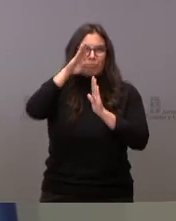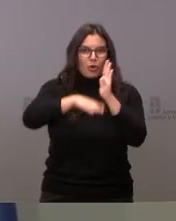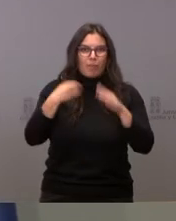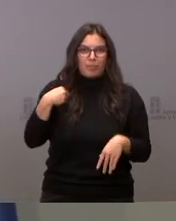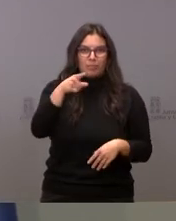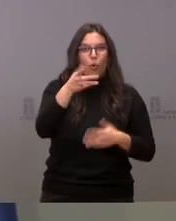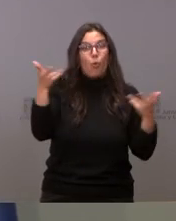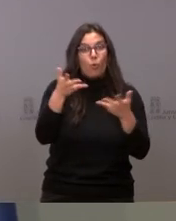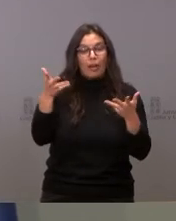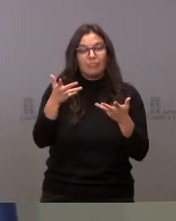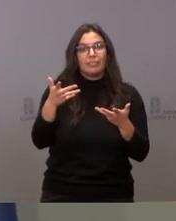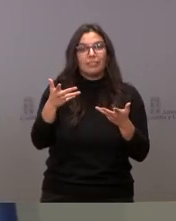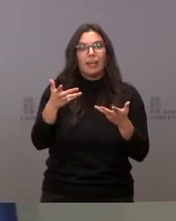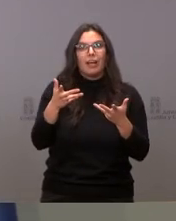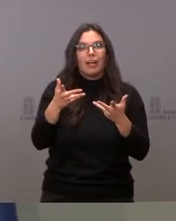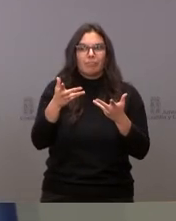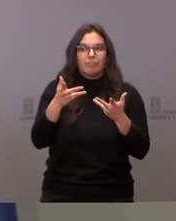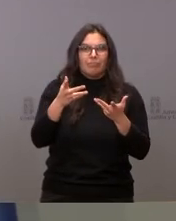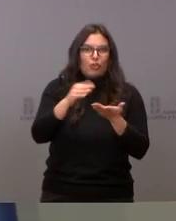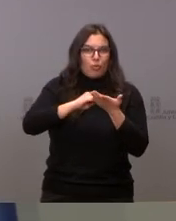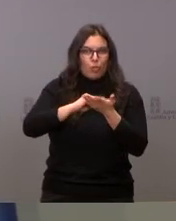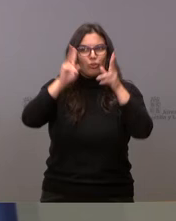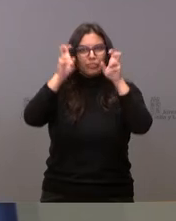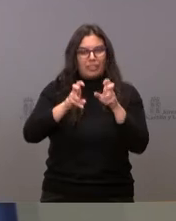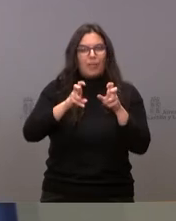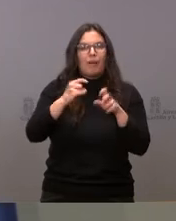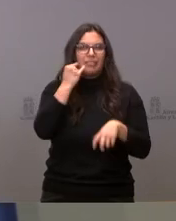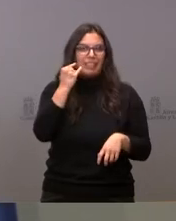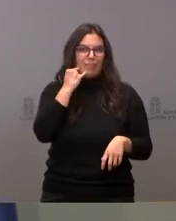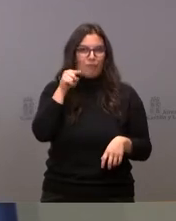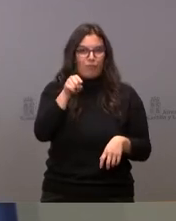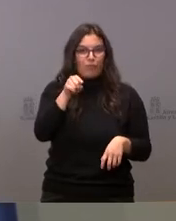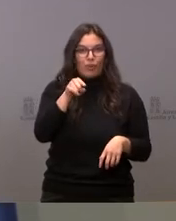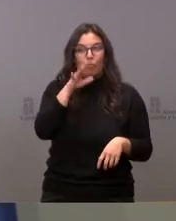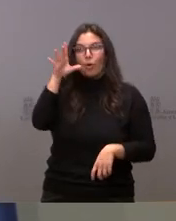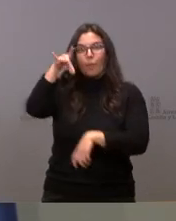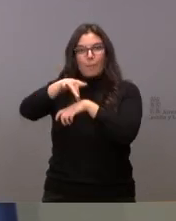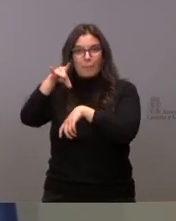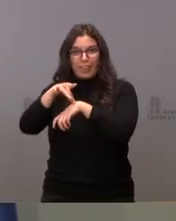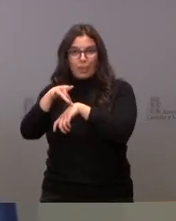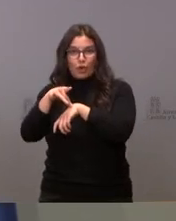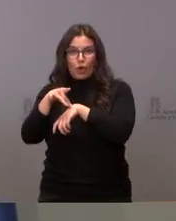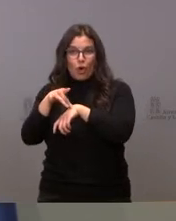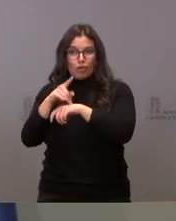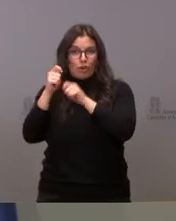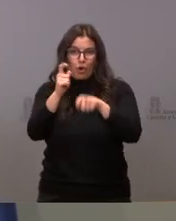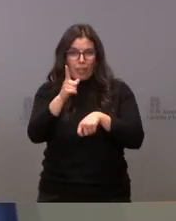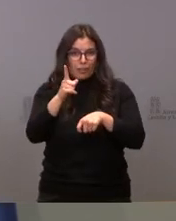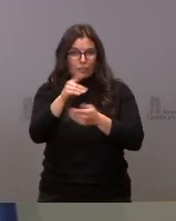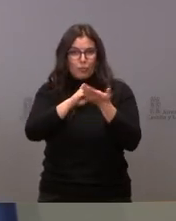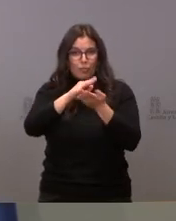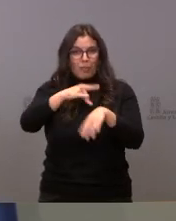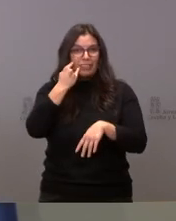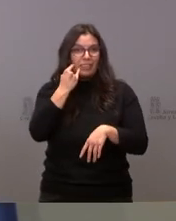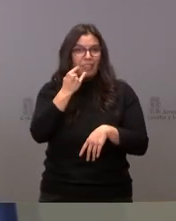es urgente es arreglar el problema de cobertura telefónica porque el médico no va a solucionar esa situación que es grave